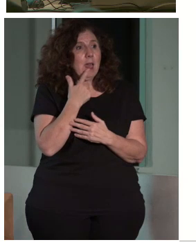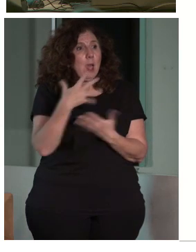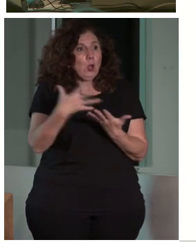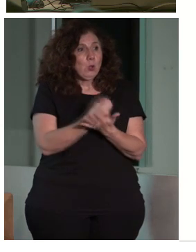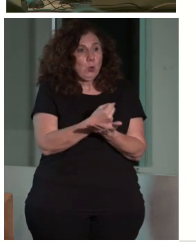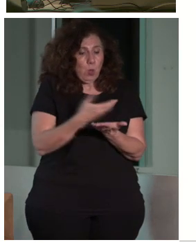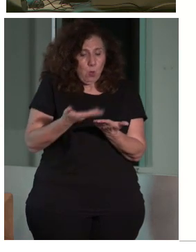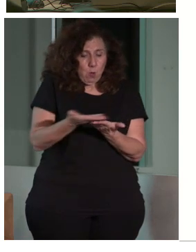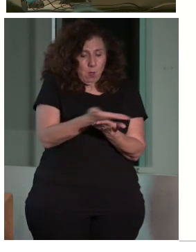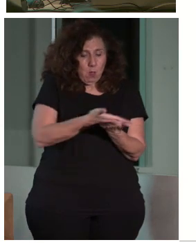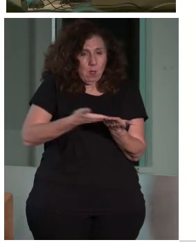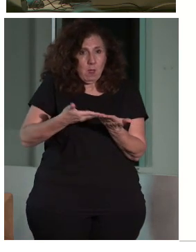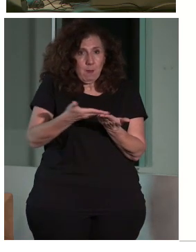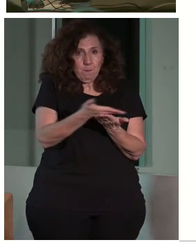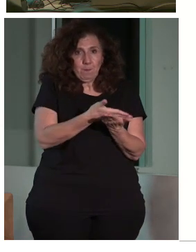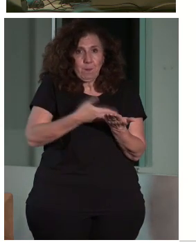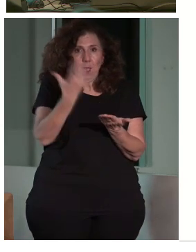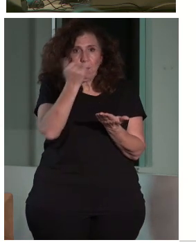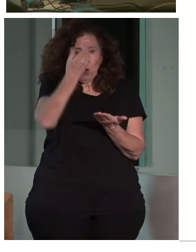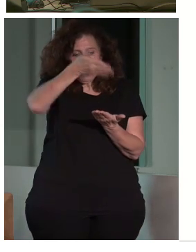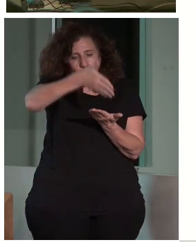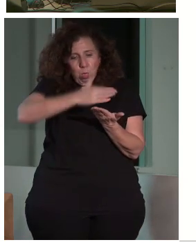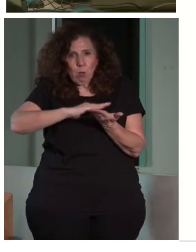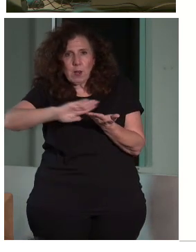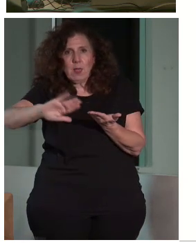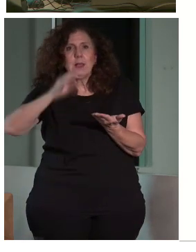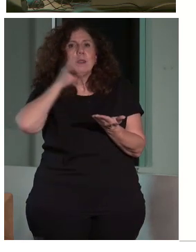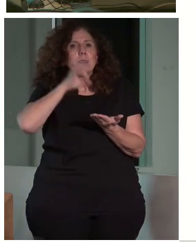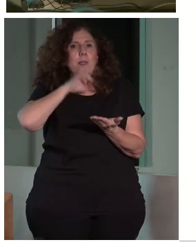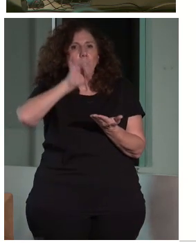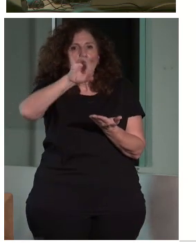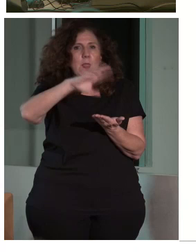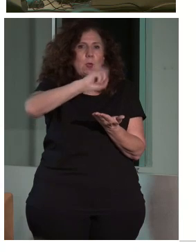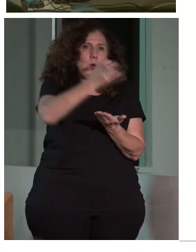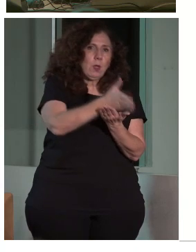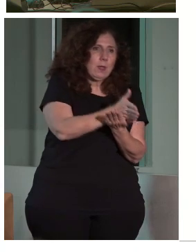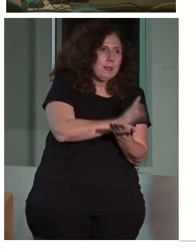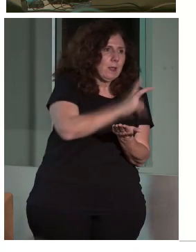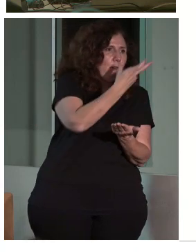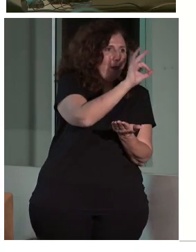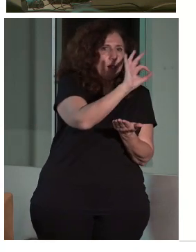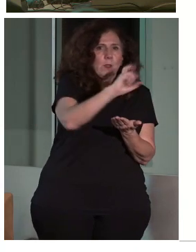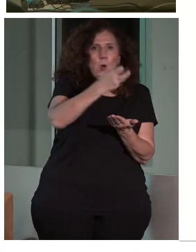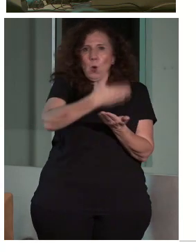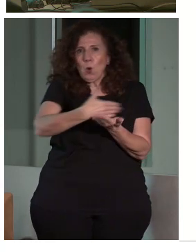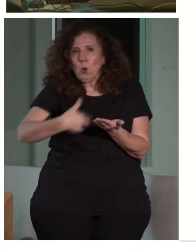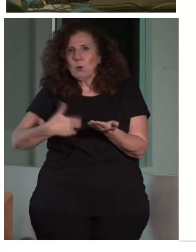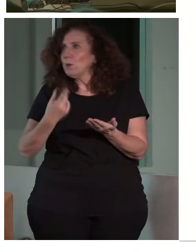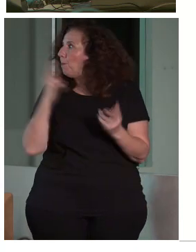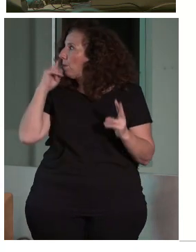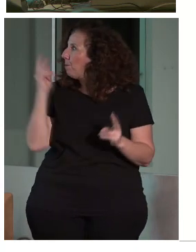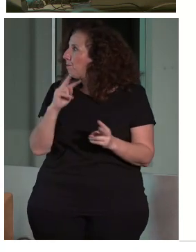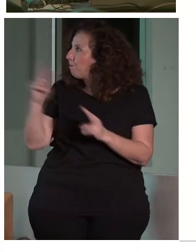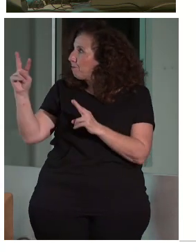este paramento era del siglo XI, este del XV y este del siglo XX. Y que, además, existía un hueco que había sido tapado.